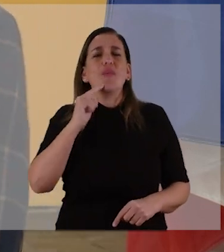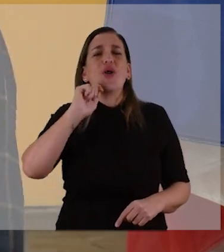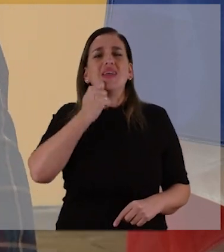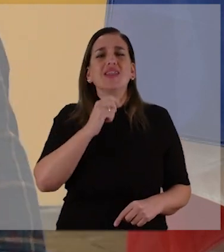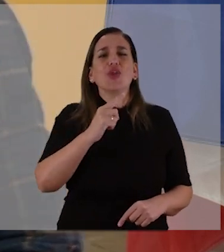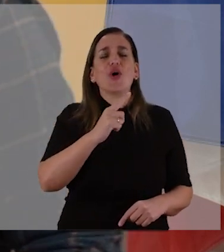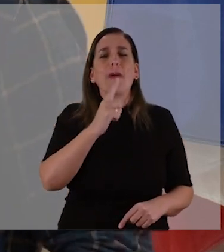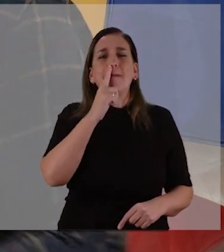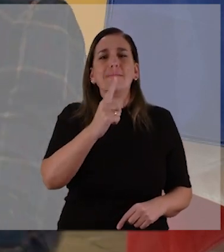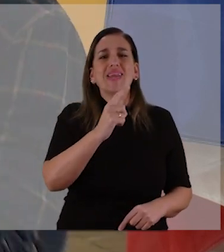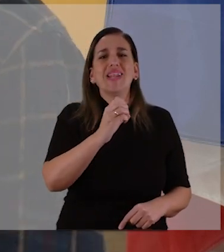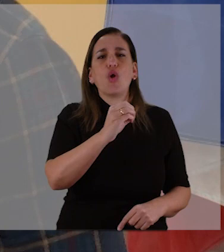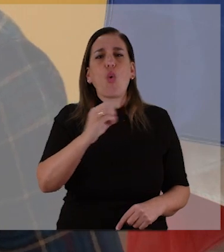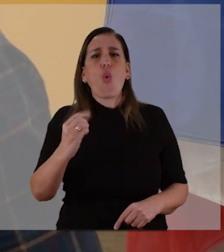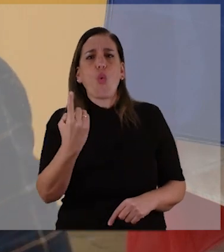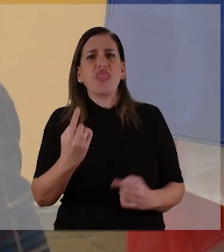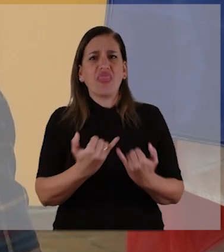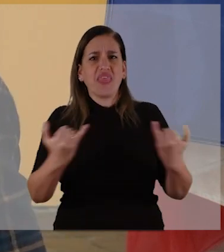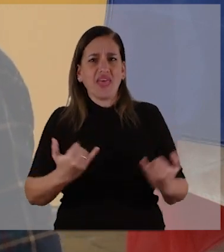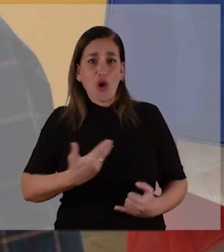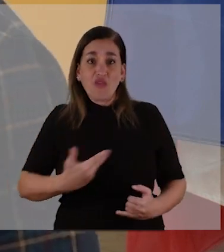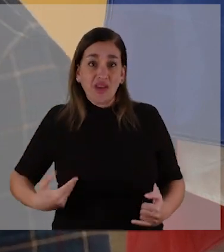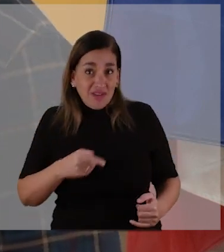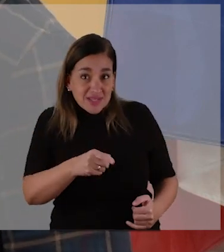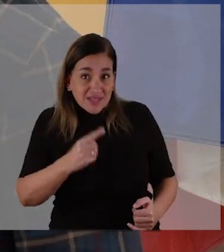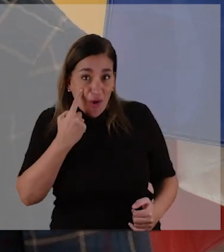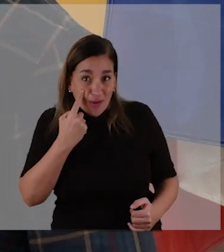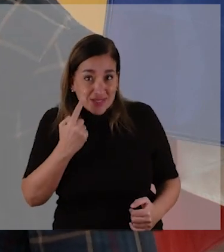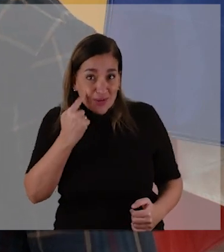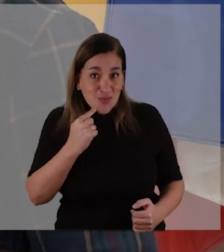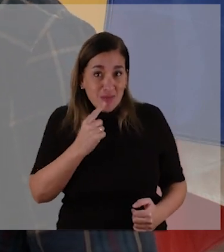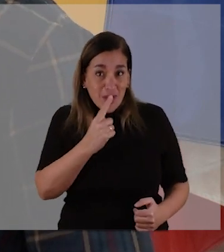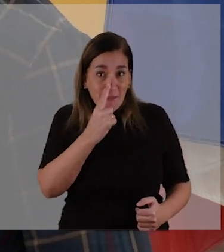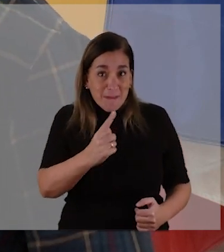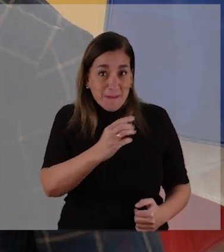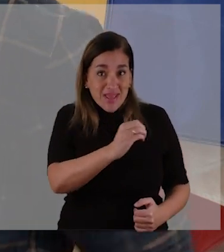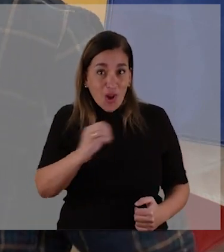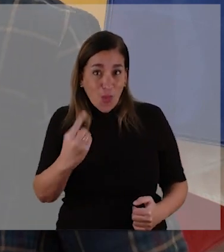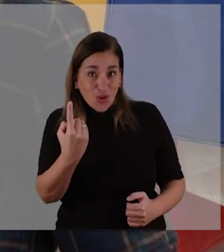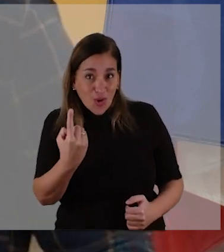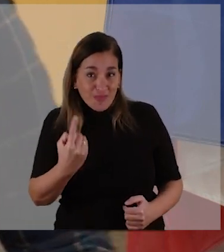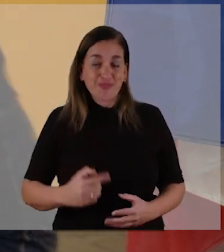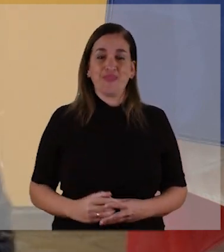fijé, pero creo que quedan, mirá qué lindo número, 1.001 días de gobierno me parece que queda. No sé si te suena.